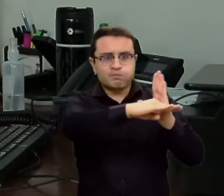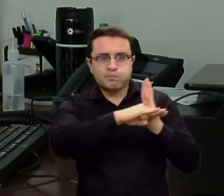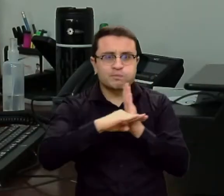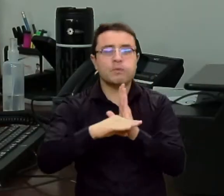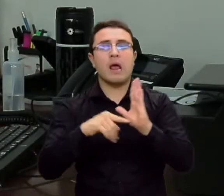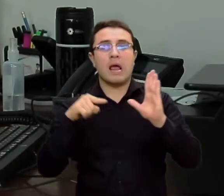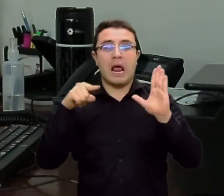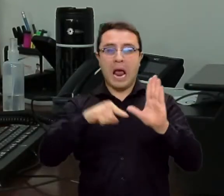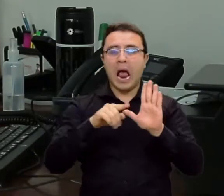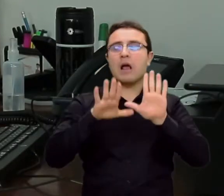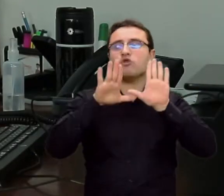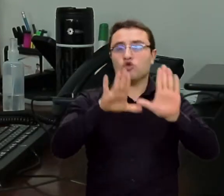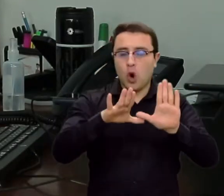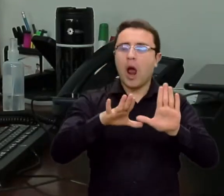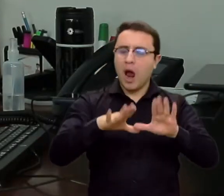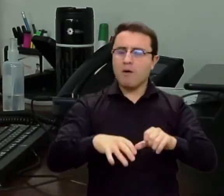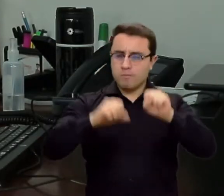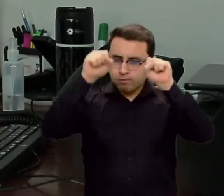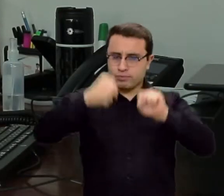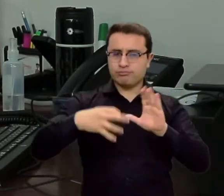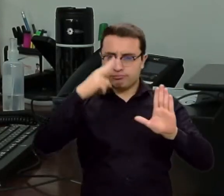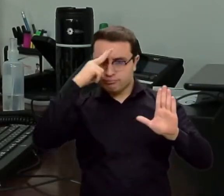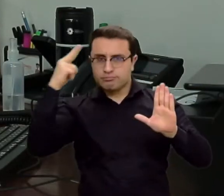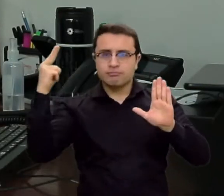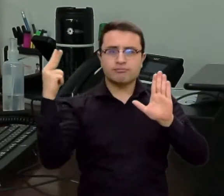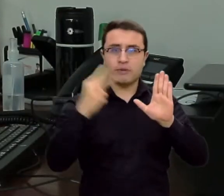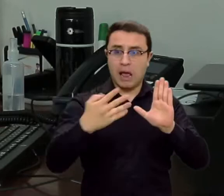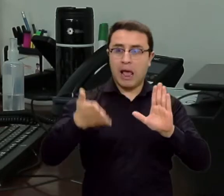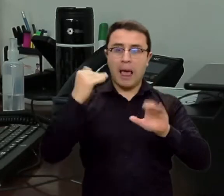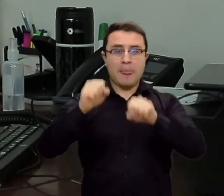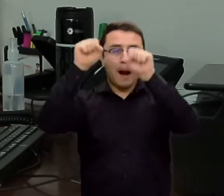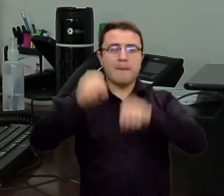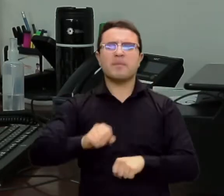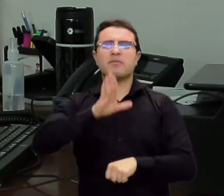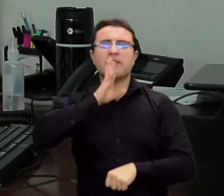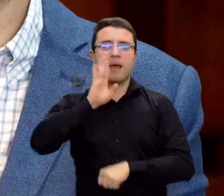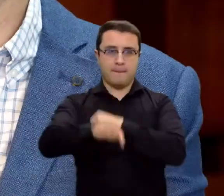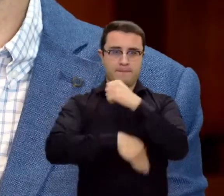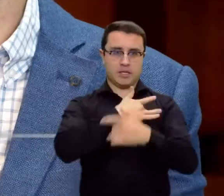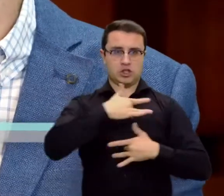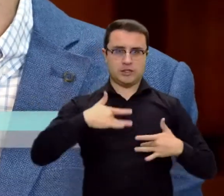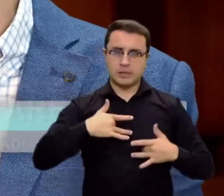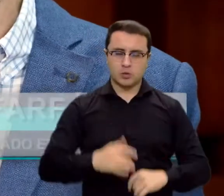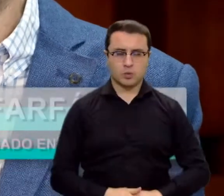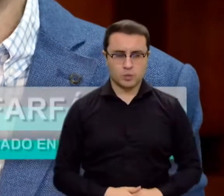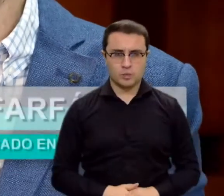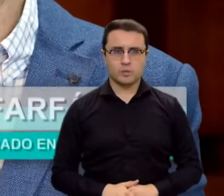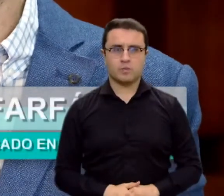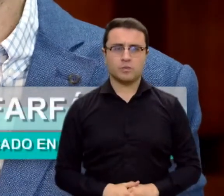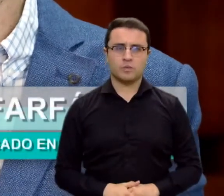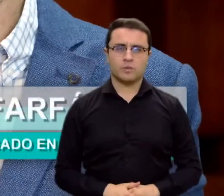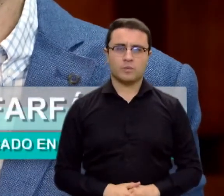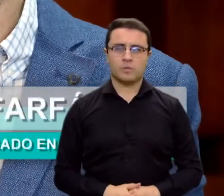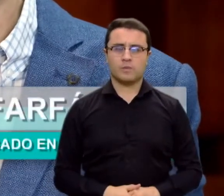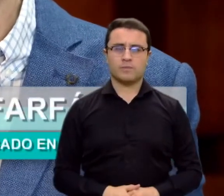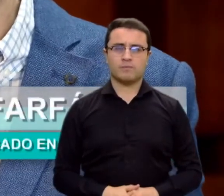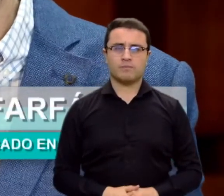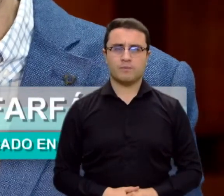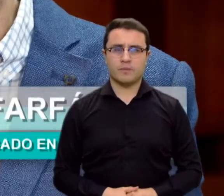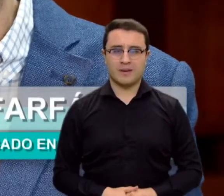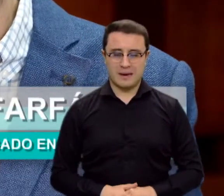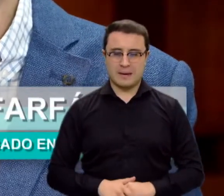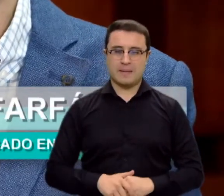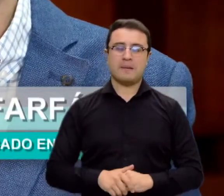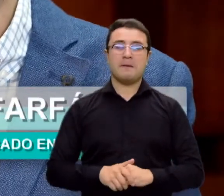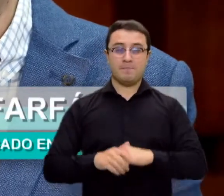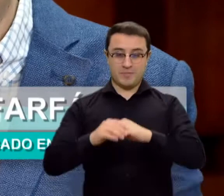protocolos de bioseguridad que nos fueron aprobados por el Ministerio de Salud. Es decir, la organización electoral cuenta